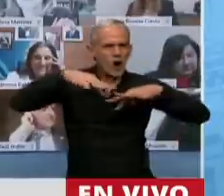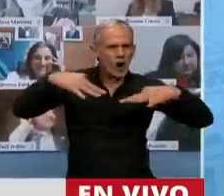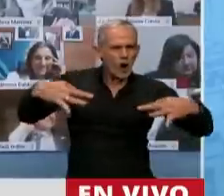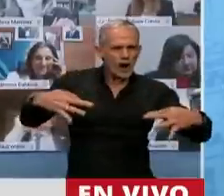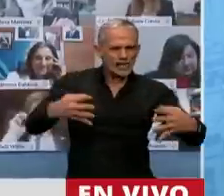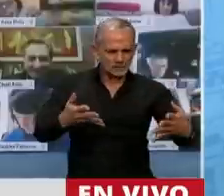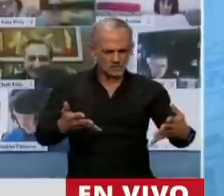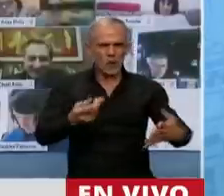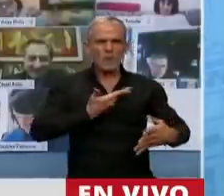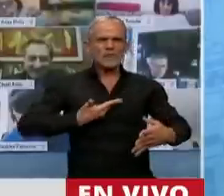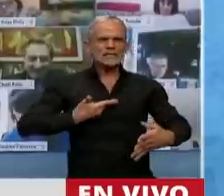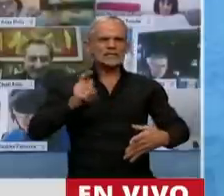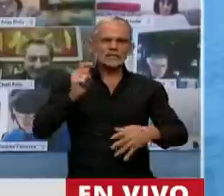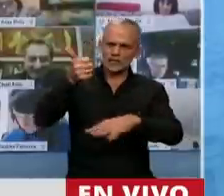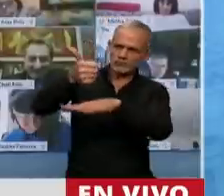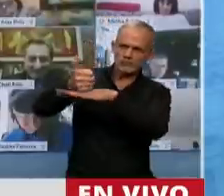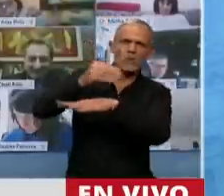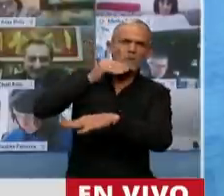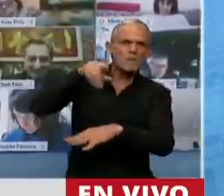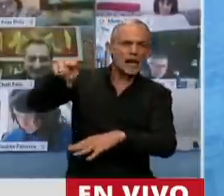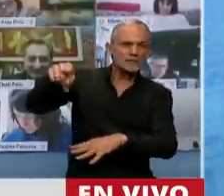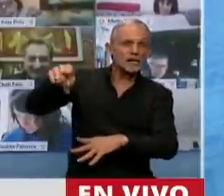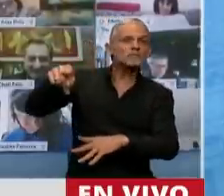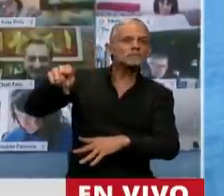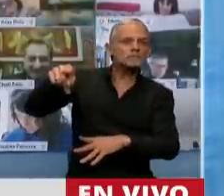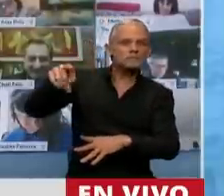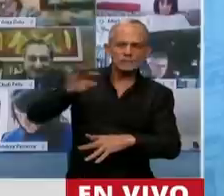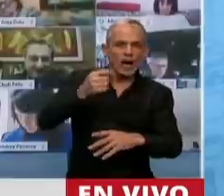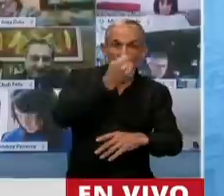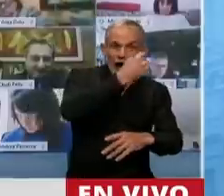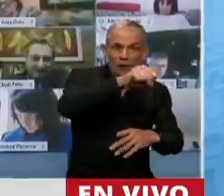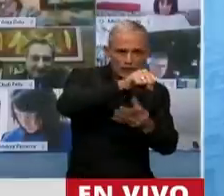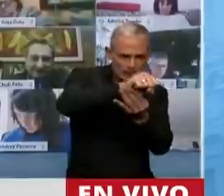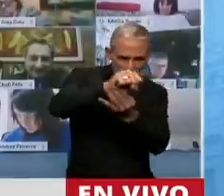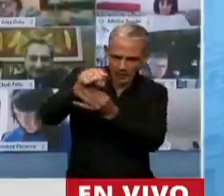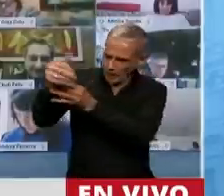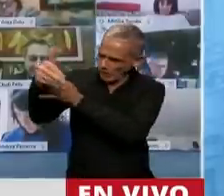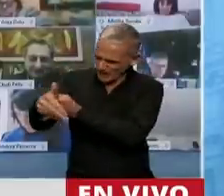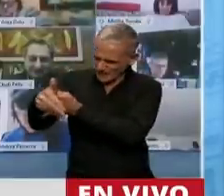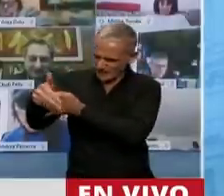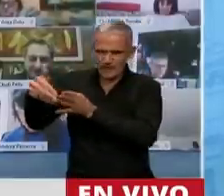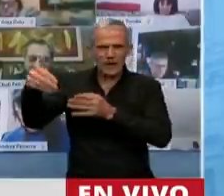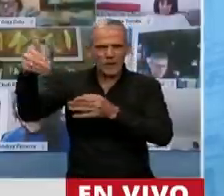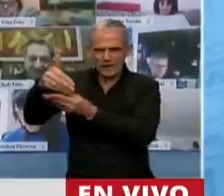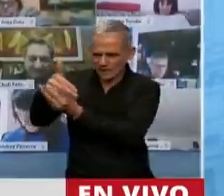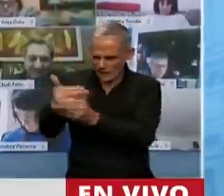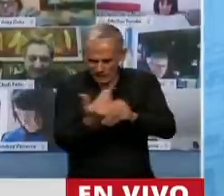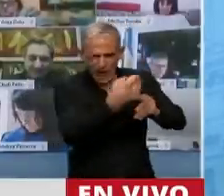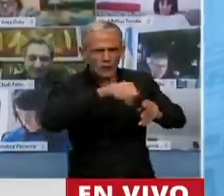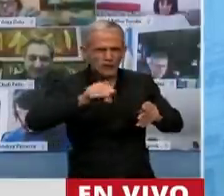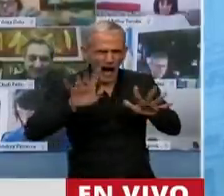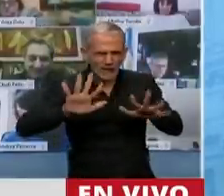Diputados que preside el señor Massa, los que están ausentes están presentes y los que estamos presentes estamos